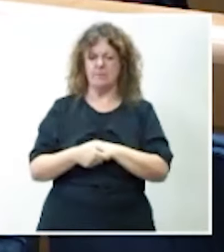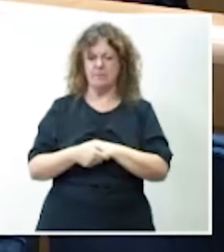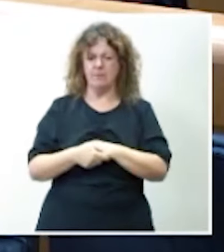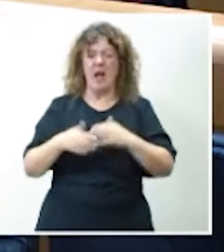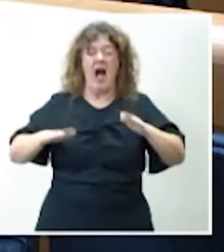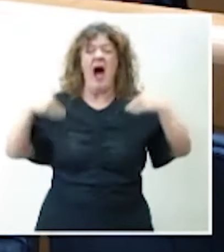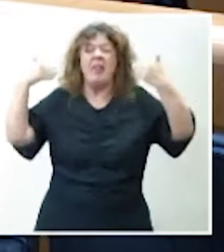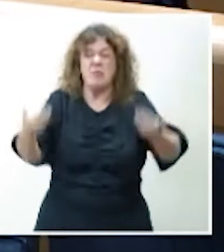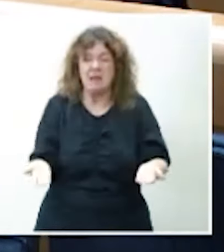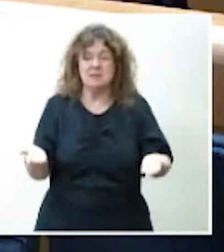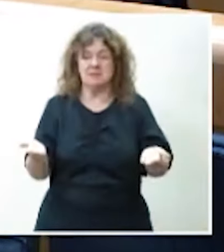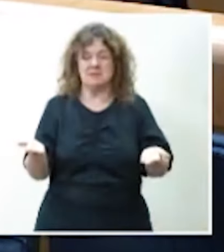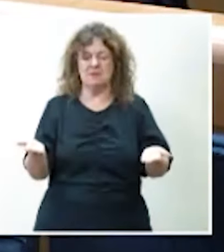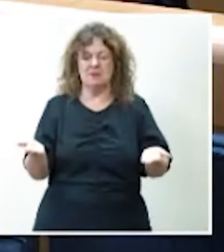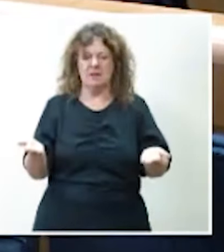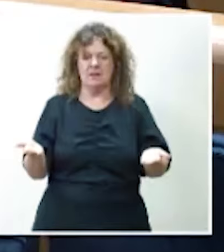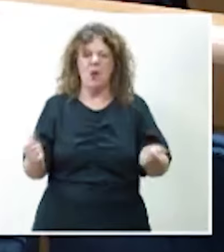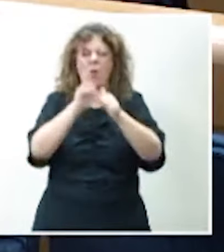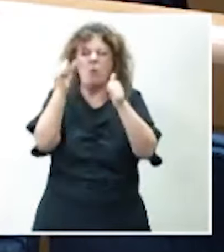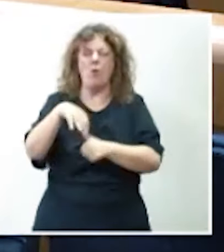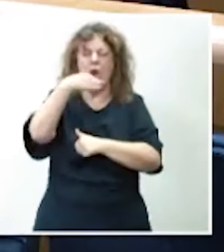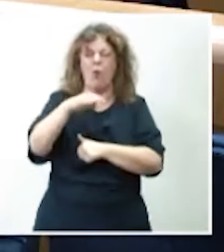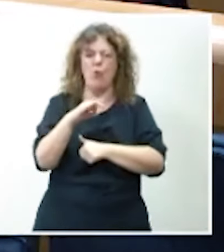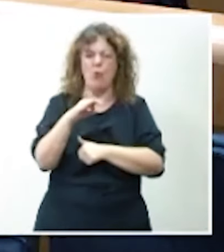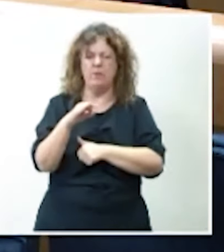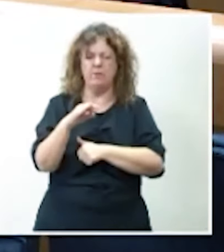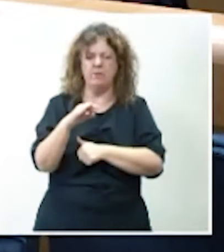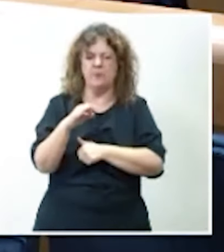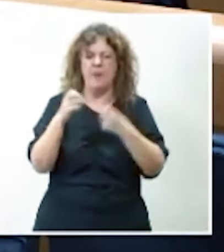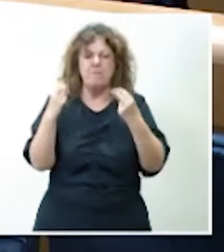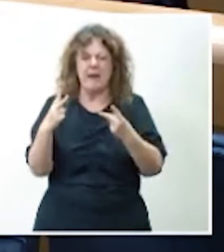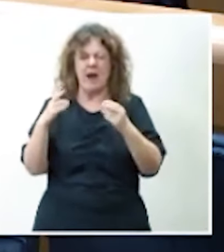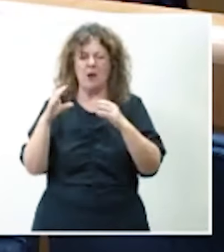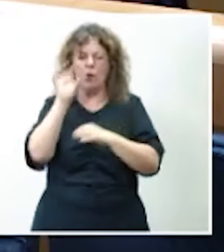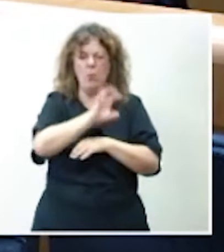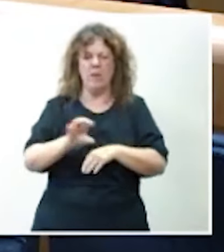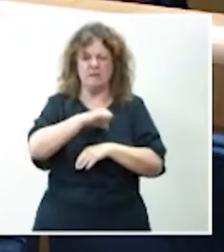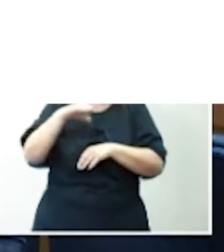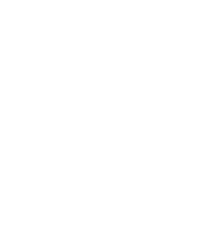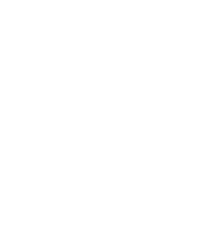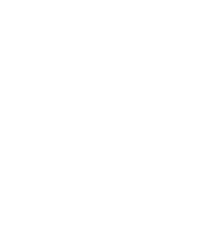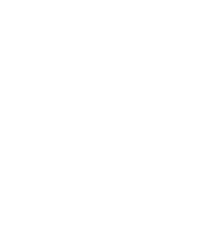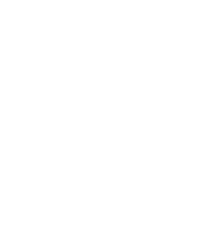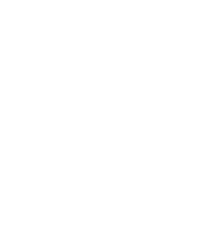Pero luego, además, han cambiado de ese modelo único solo a un modelo para las comunidades autónomas del PP.